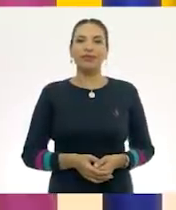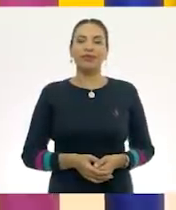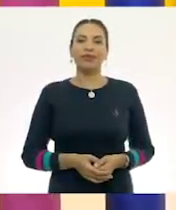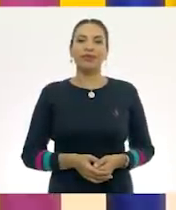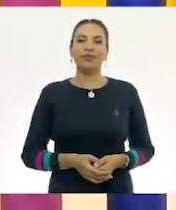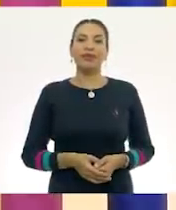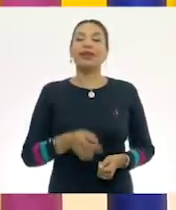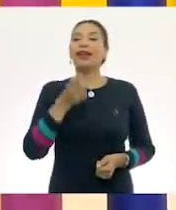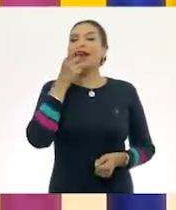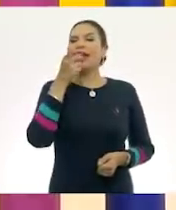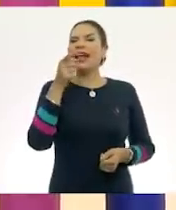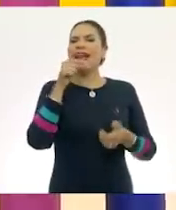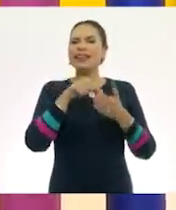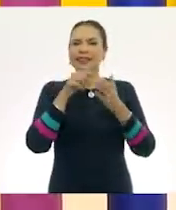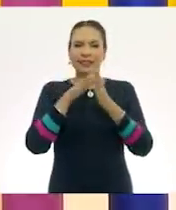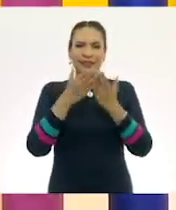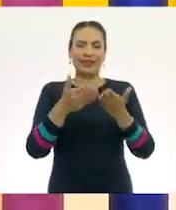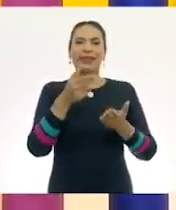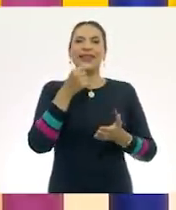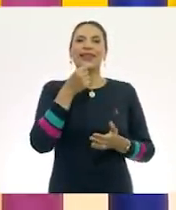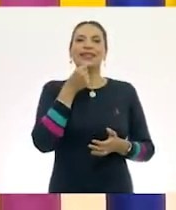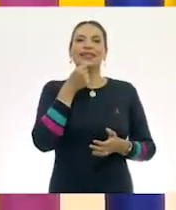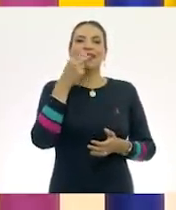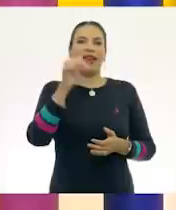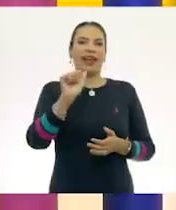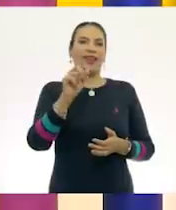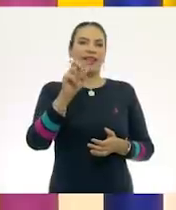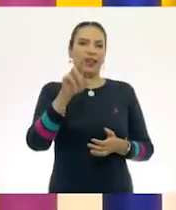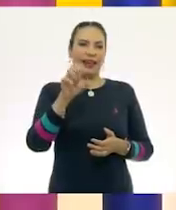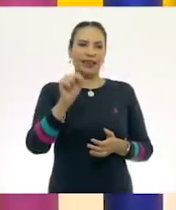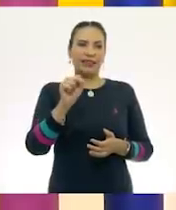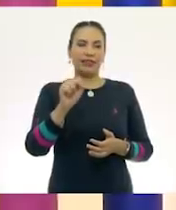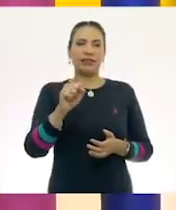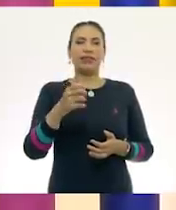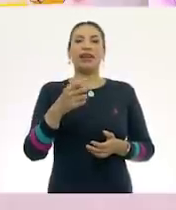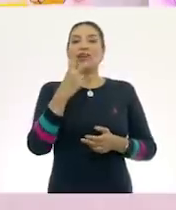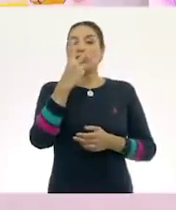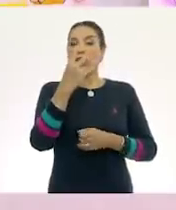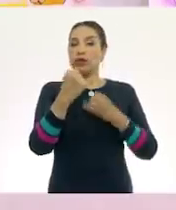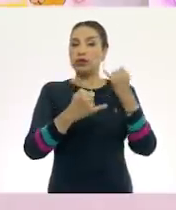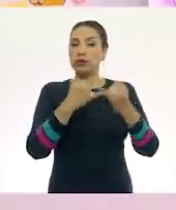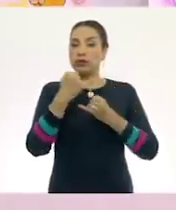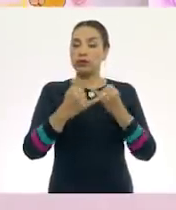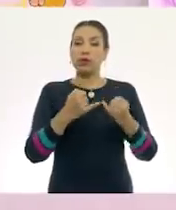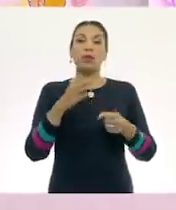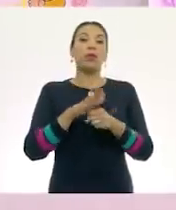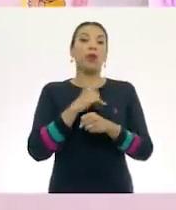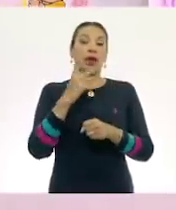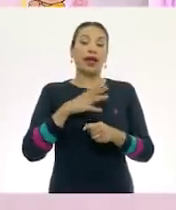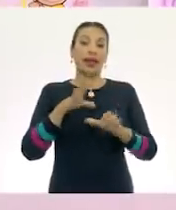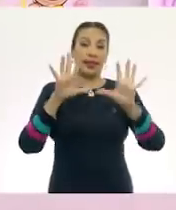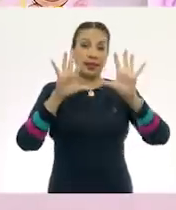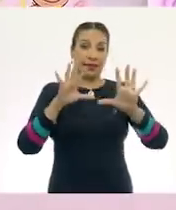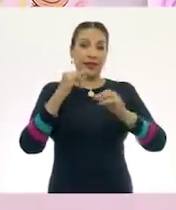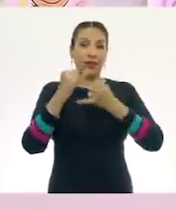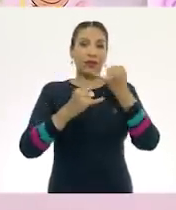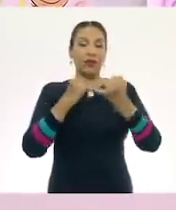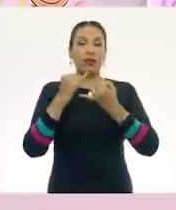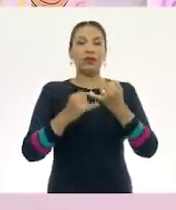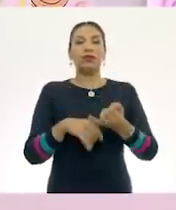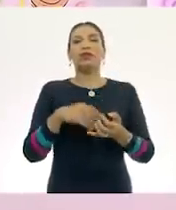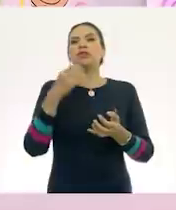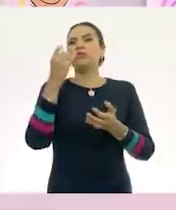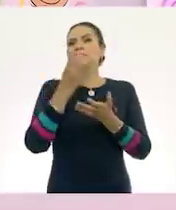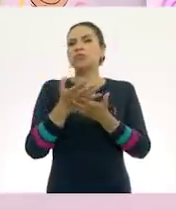Y dice Andrés. Van a quedar dos juguetes, porque si hay diez juguetes y